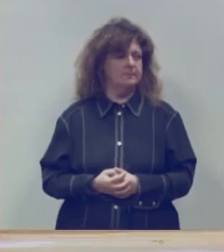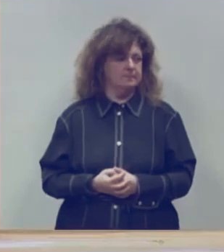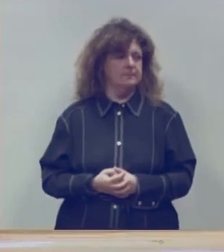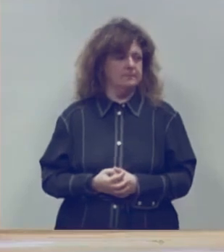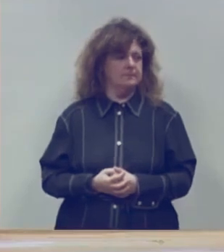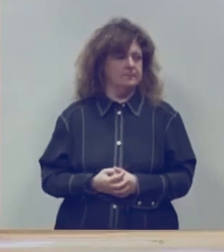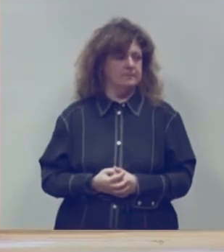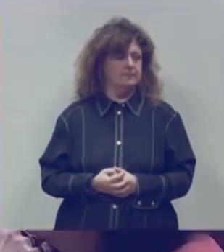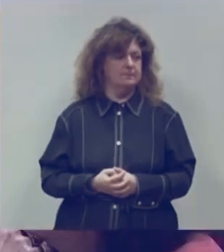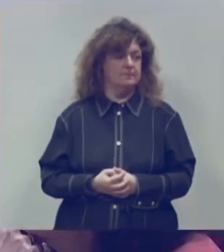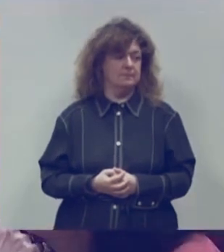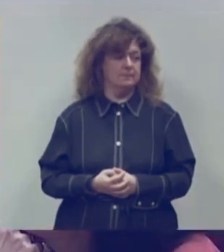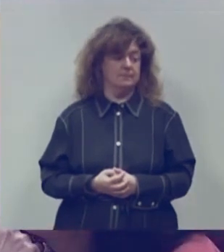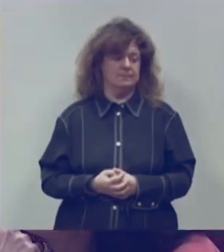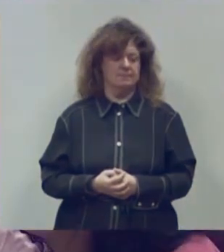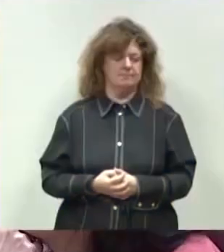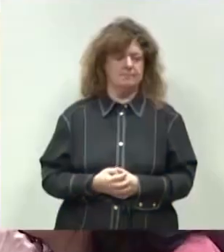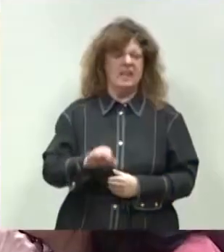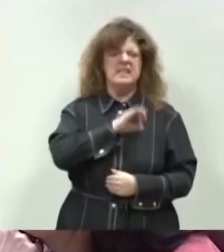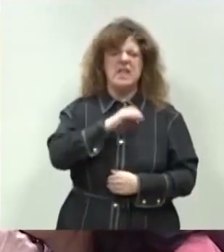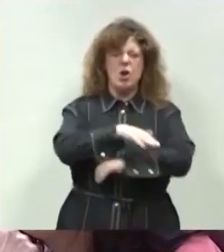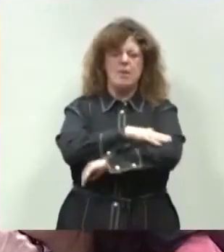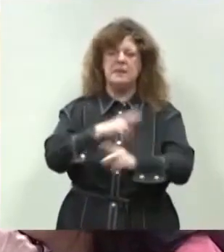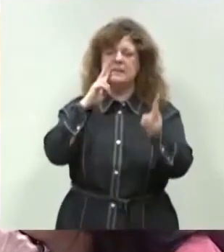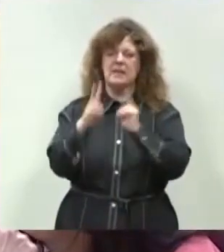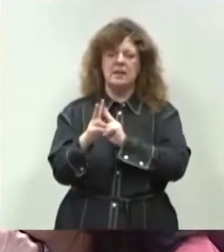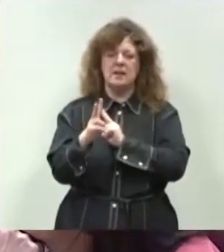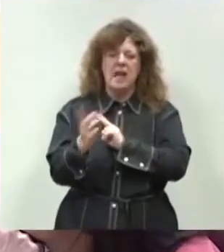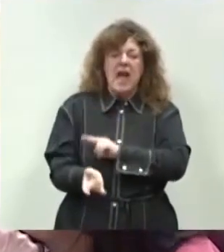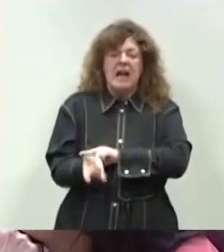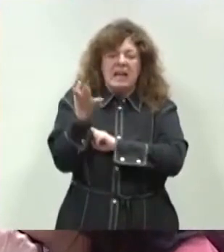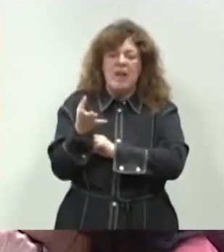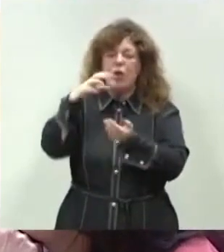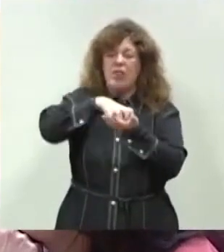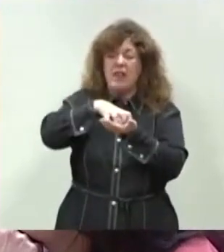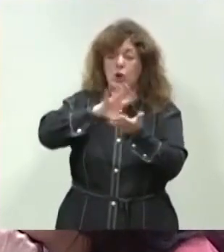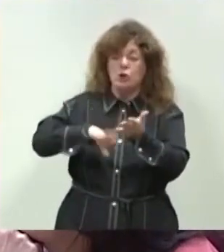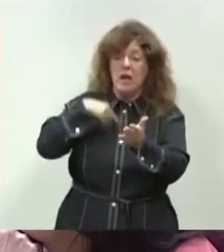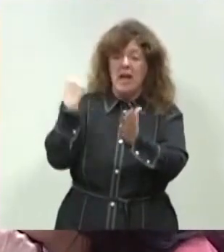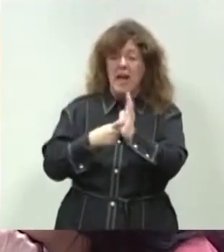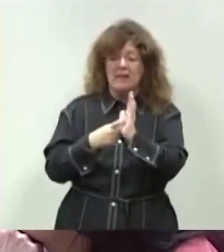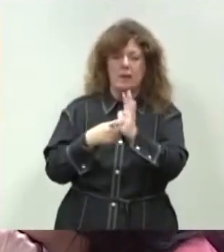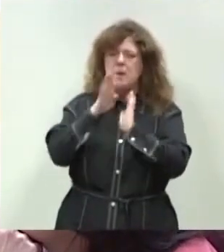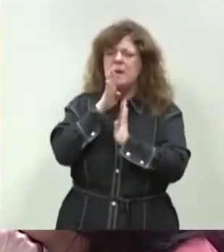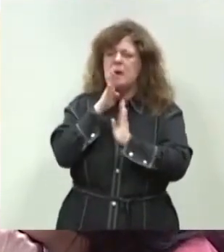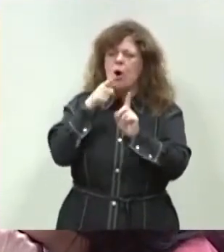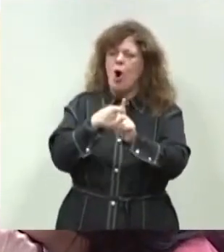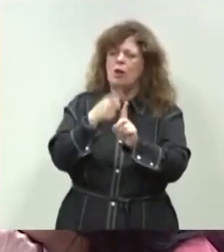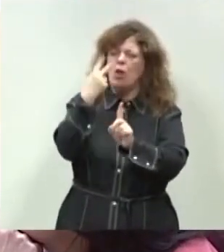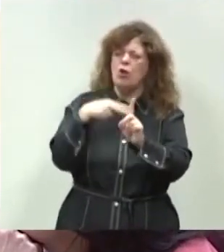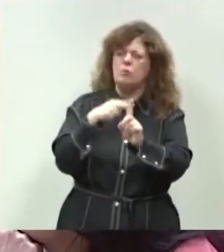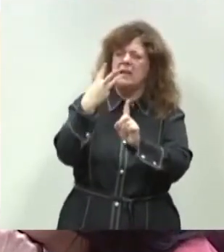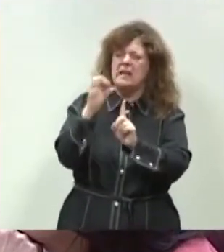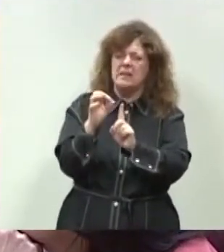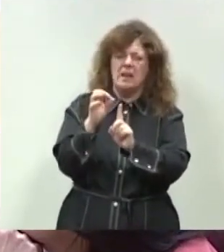Muchas gracias, señor presidente. Señora ministra, usted sabe que la creación de estos centros integrales lo que mantiene es como objetivo en el año 2030